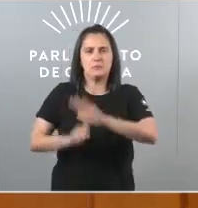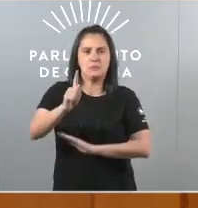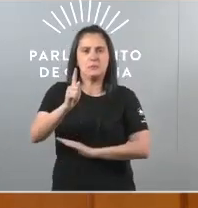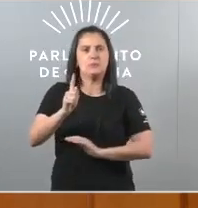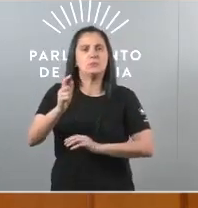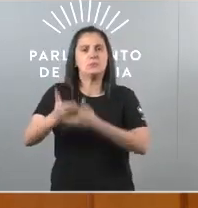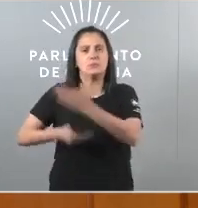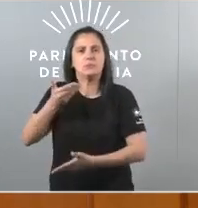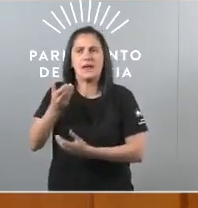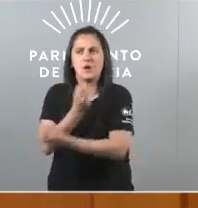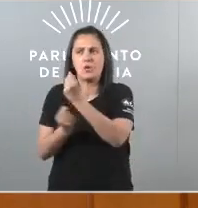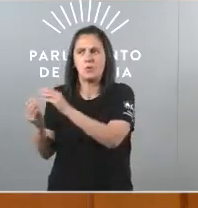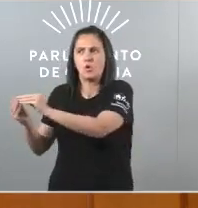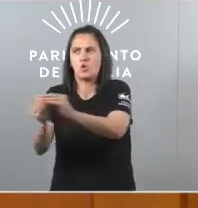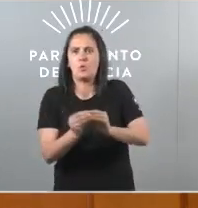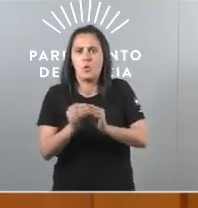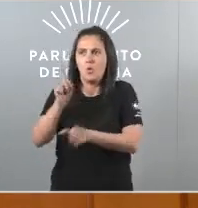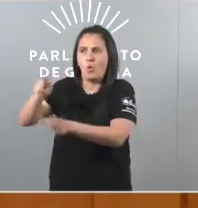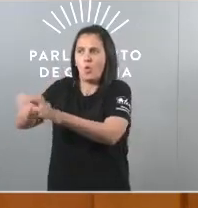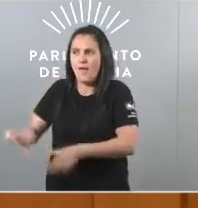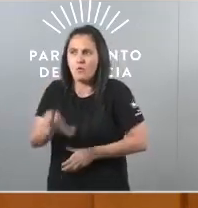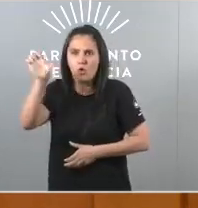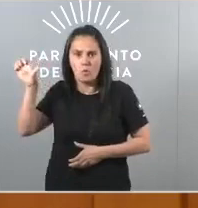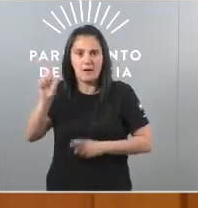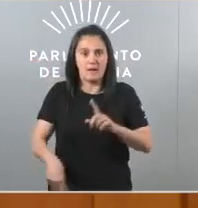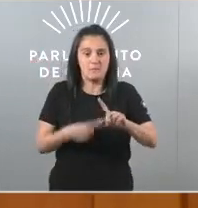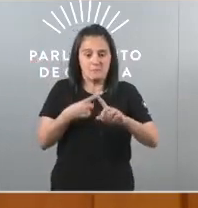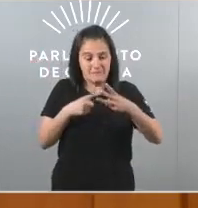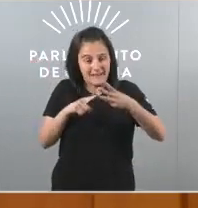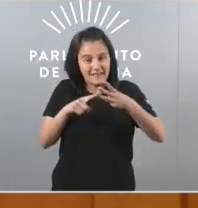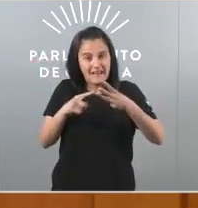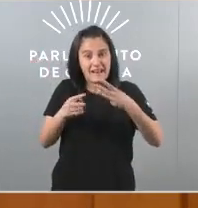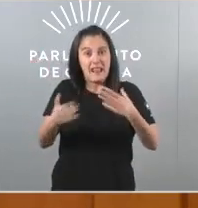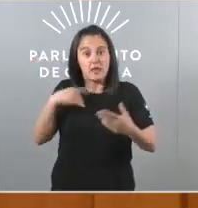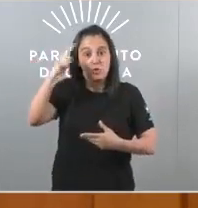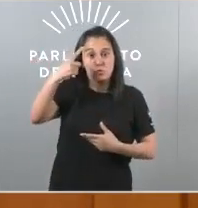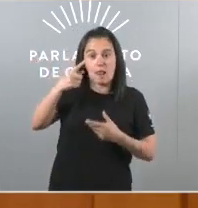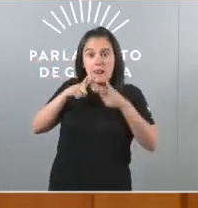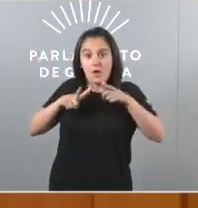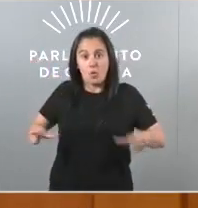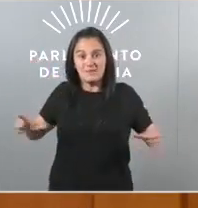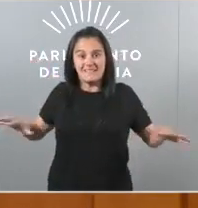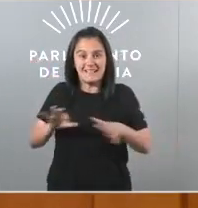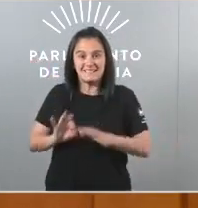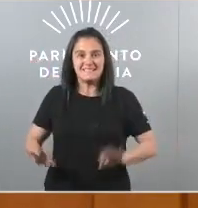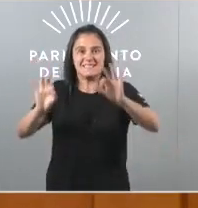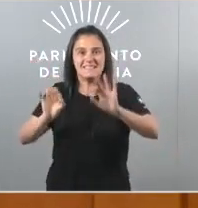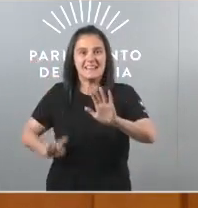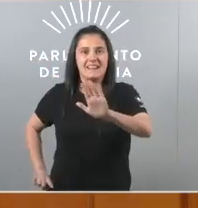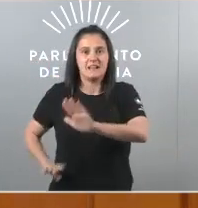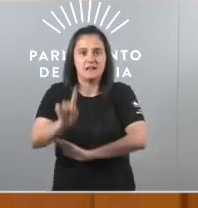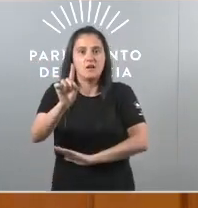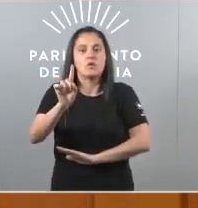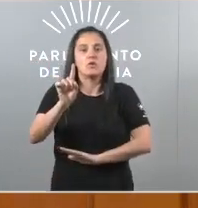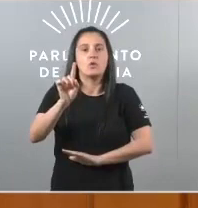económico comun na Euroresión e terceiro as relacións culturais e lingüísticas en particular o desenvolvemento